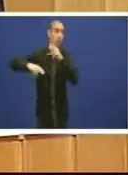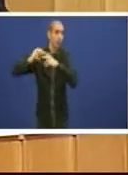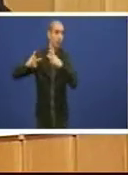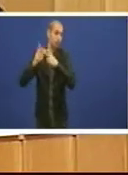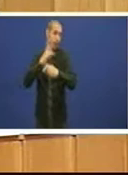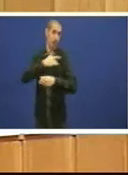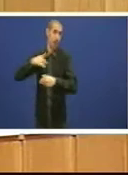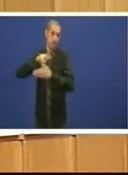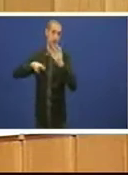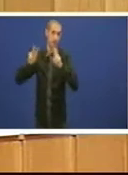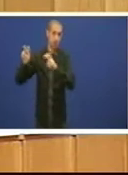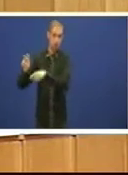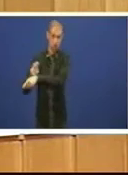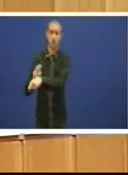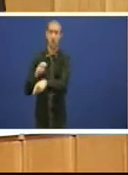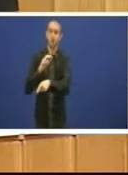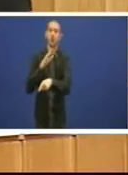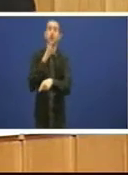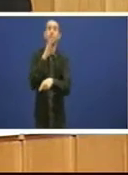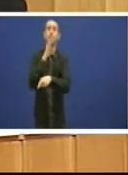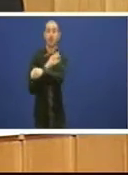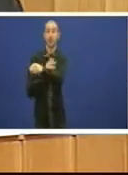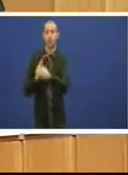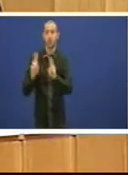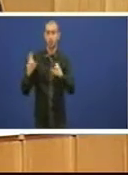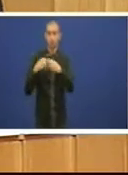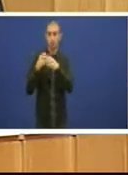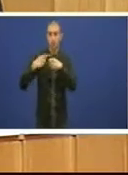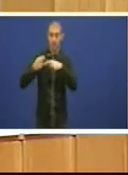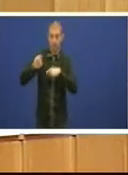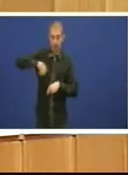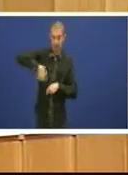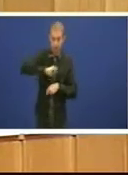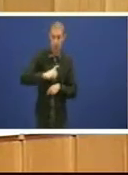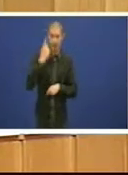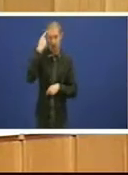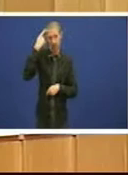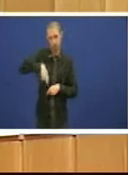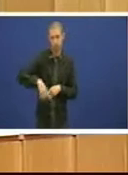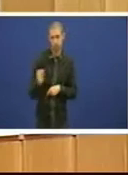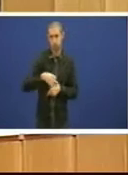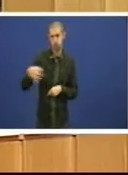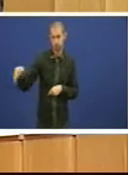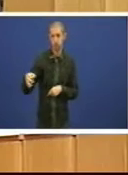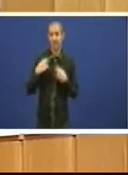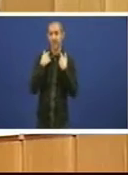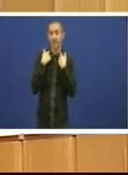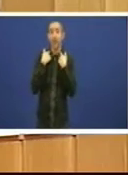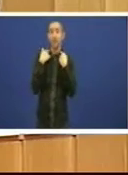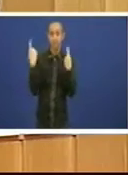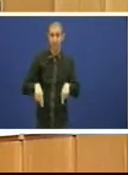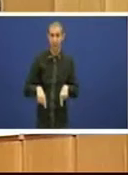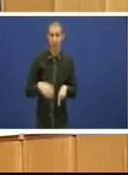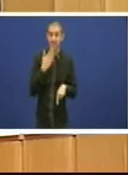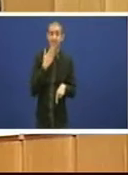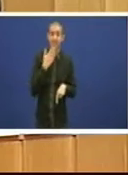Que é que sucede? O que sucede é que o Bloque Nacionalista Galego sempre foi consciente que perder as